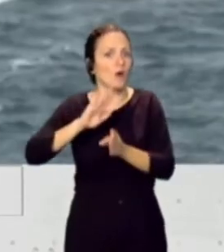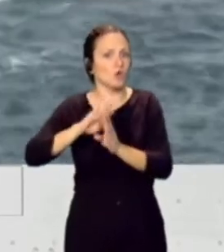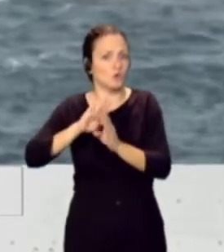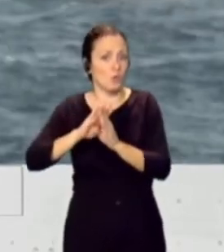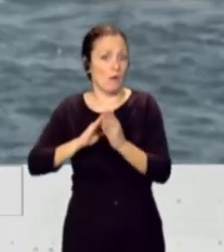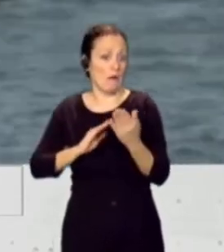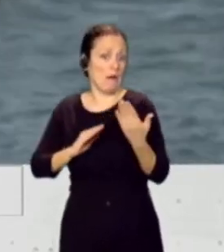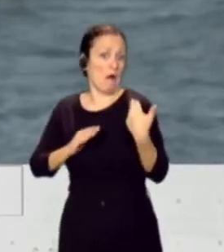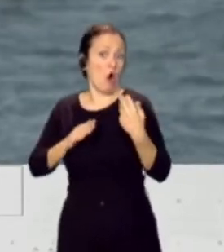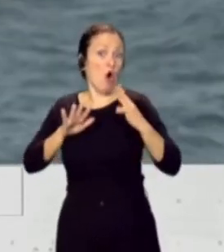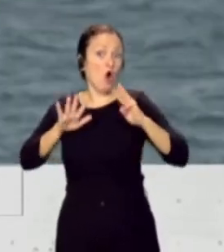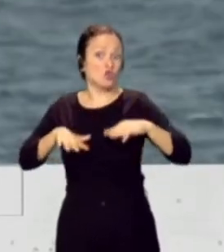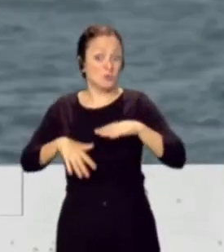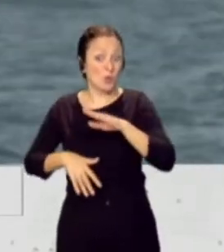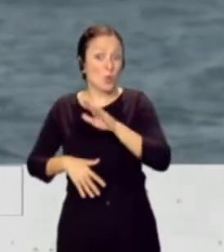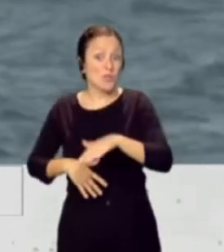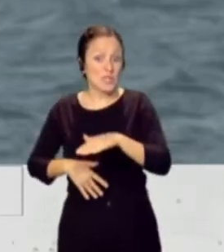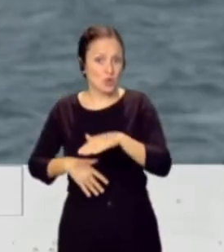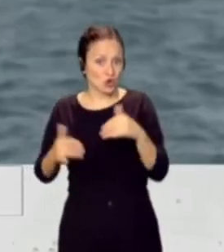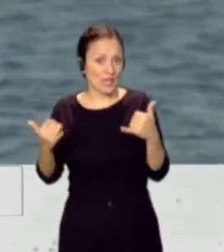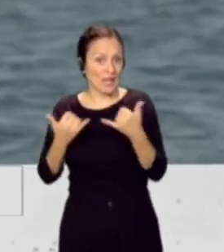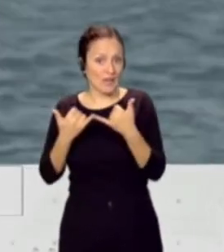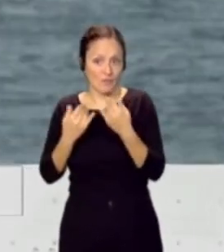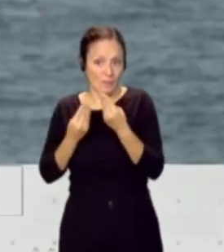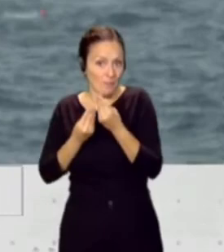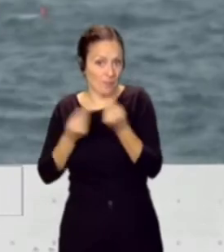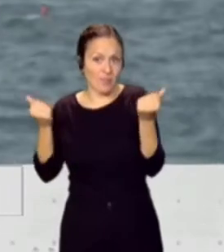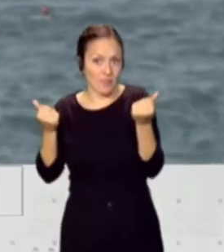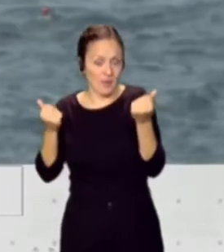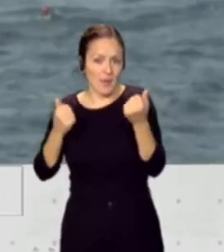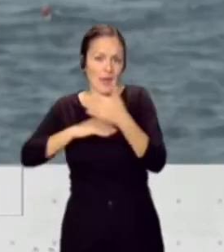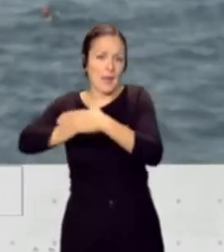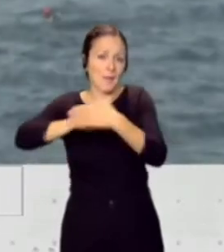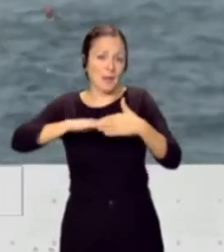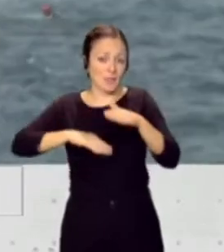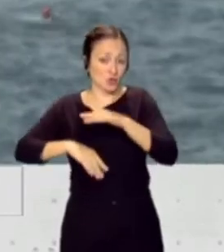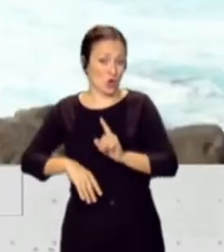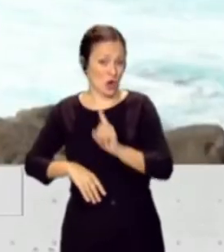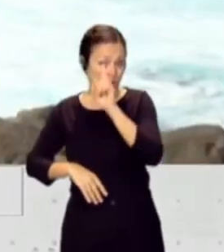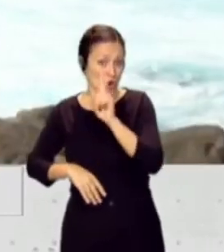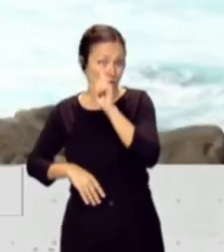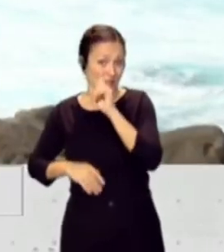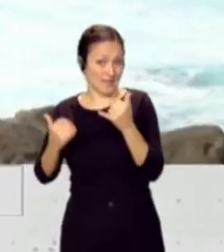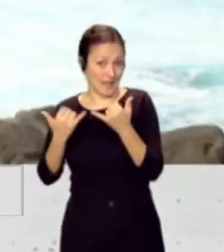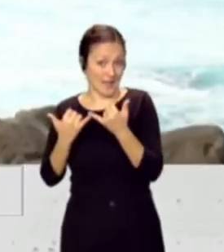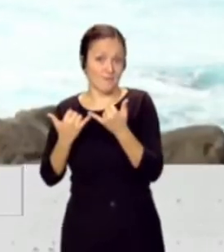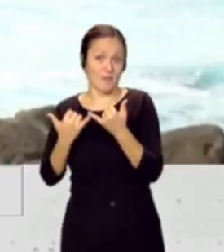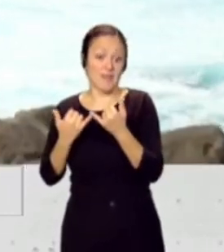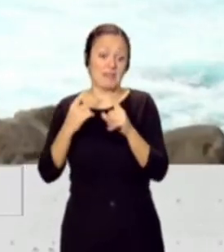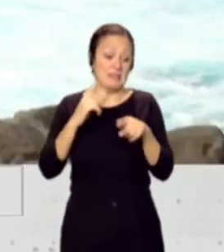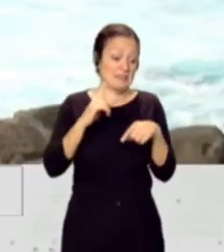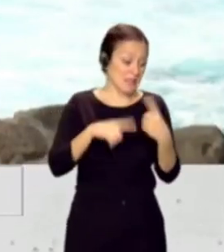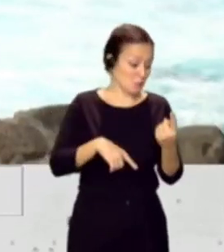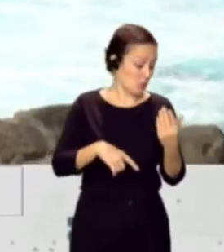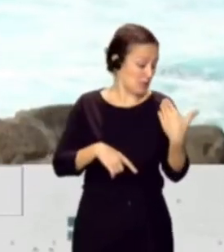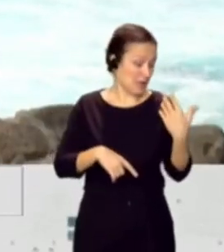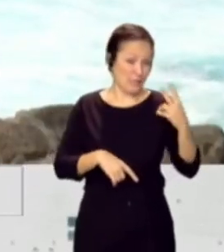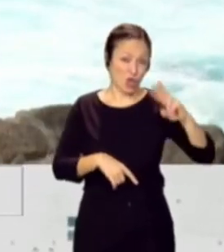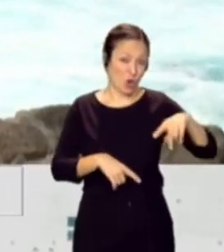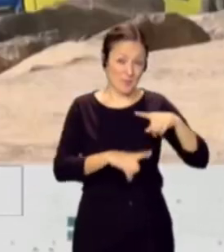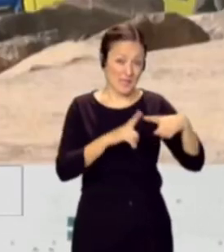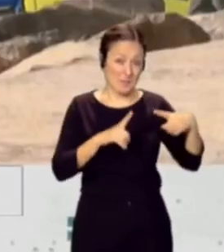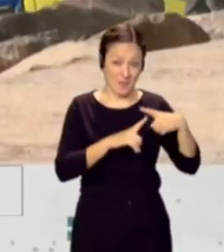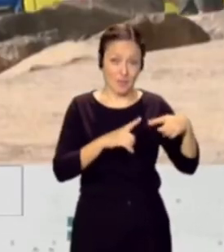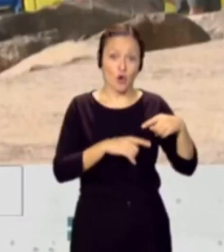hace ya 8 meses que desapareció, en la playa en el norte de la isla de Tenerife y en el mes de hace apenas dos meses y medio,